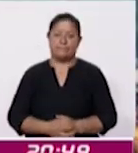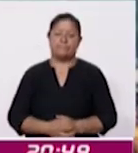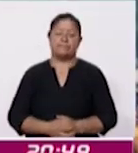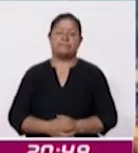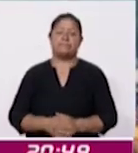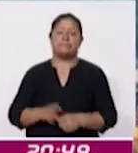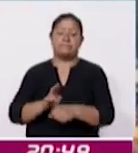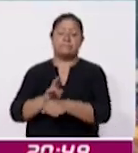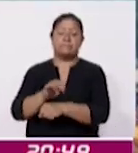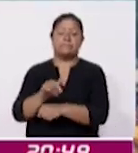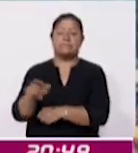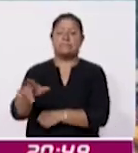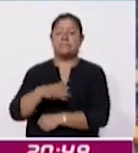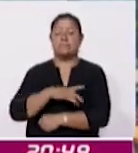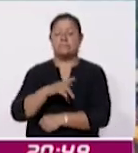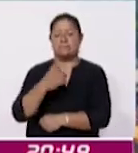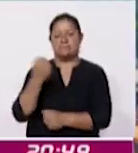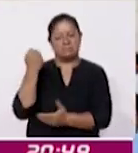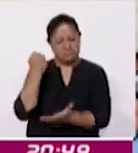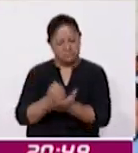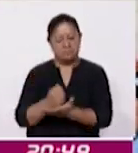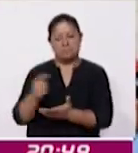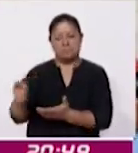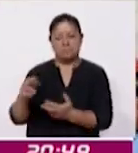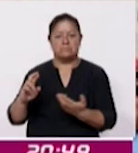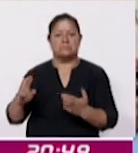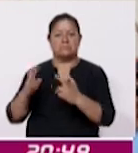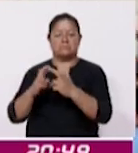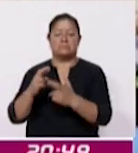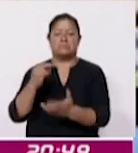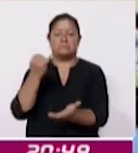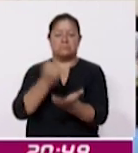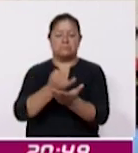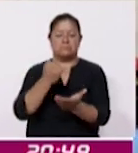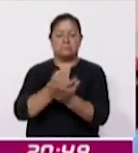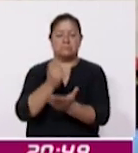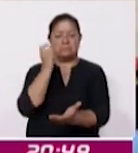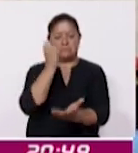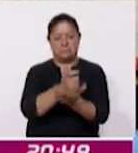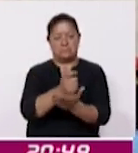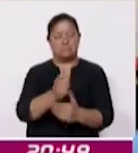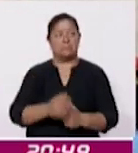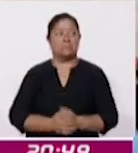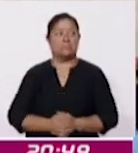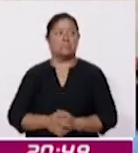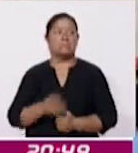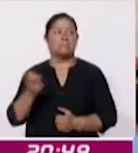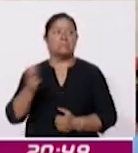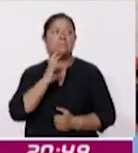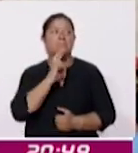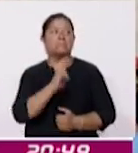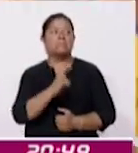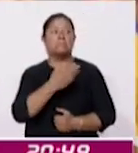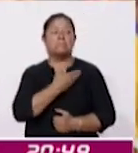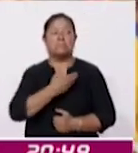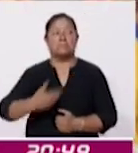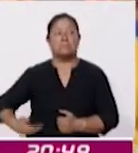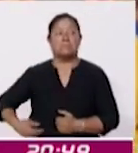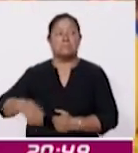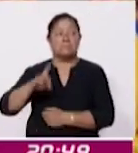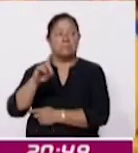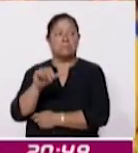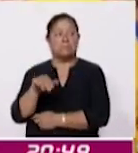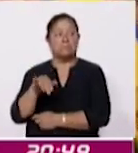Nicaragua obligará a los centros religiosos a pagar el impuesto a la renta Una resolución firmada por el presidente Daniel